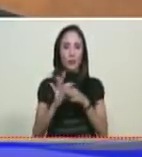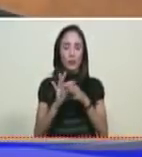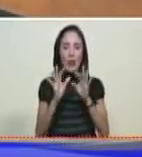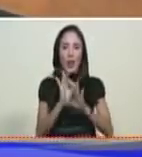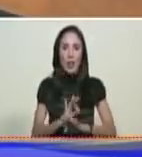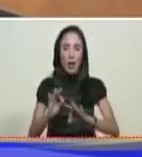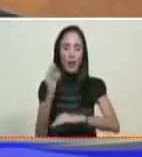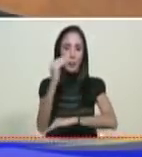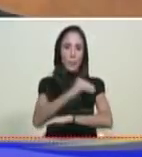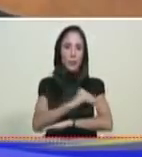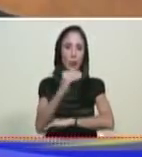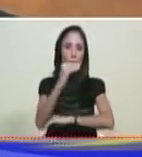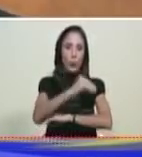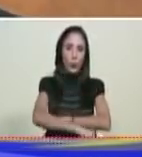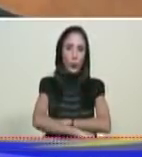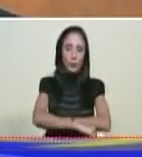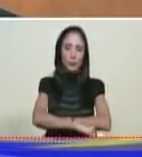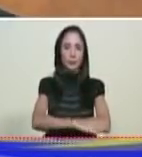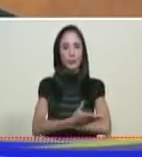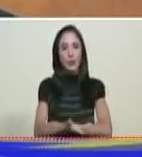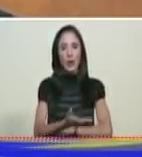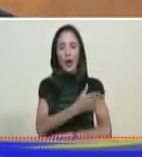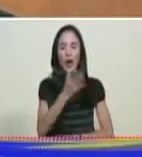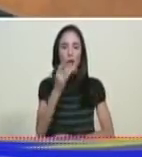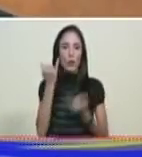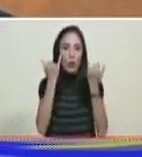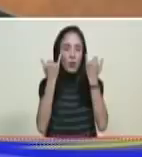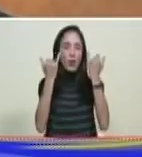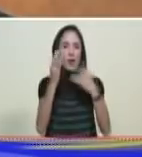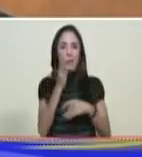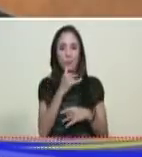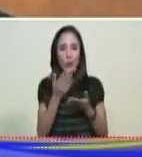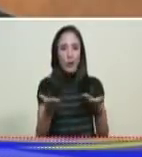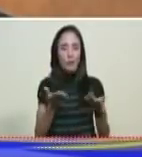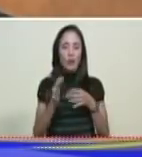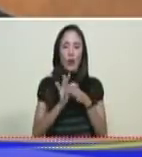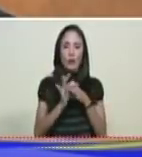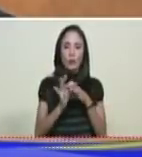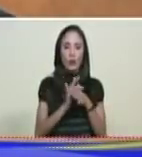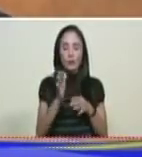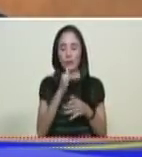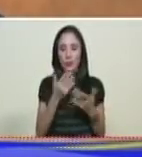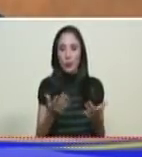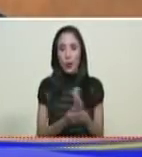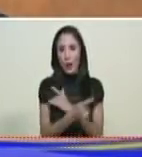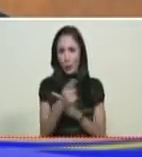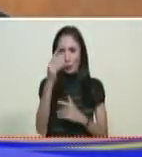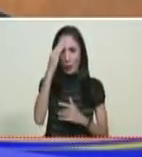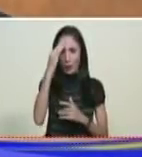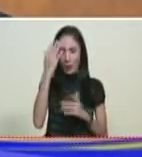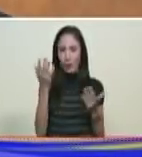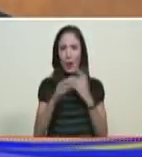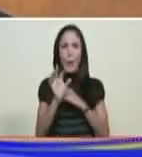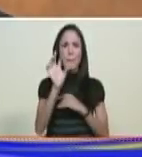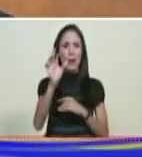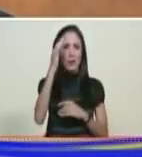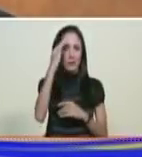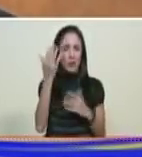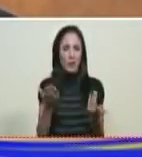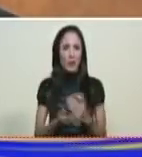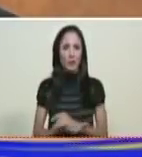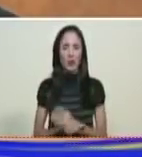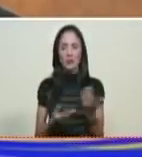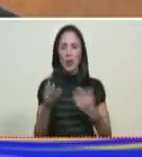inactivos que han caído por problemas logísticos y que toda nuestra patria conoce. Ha sido